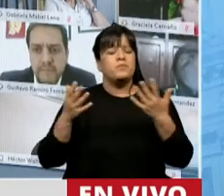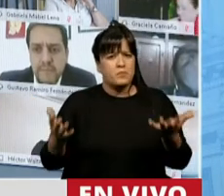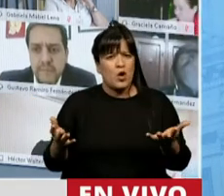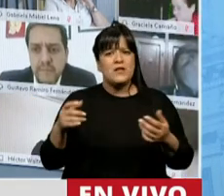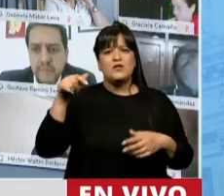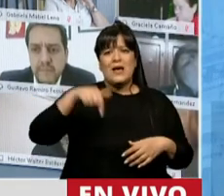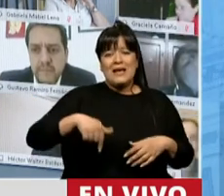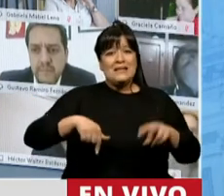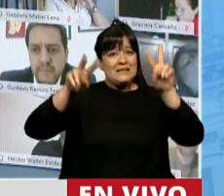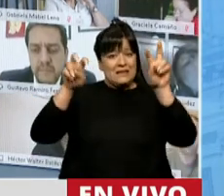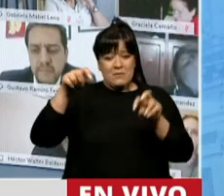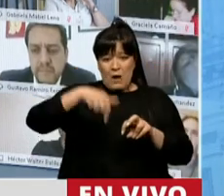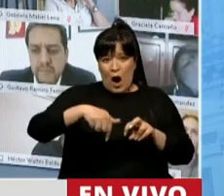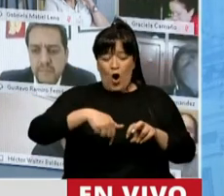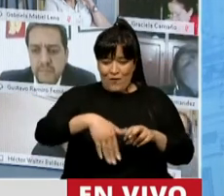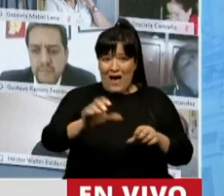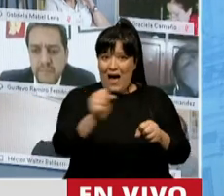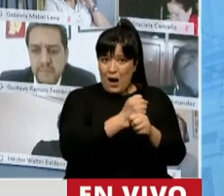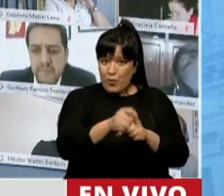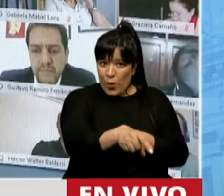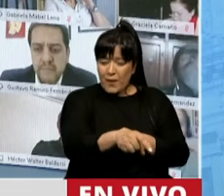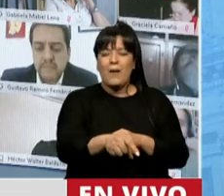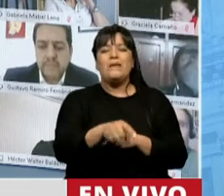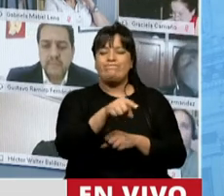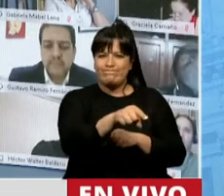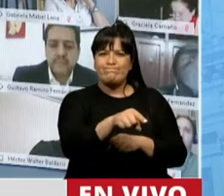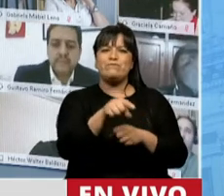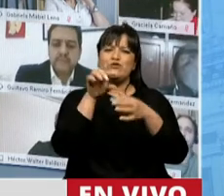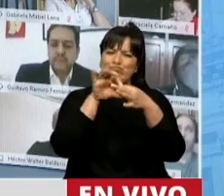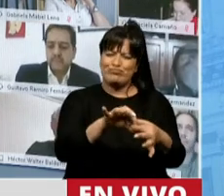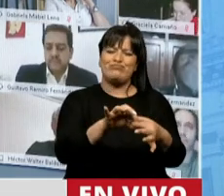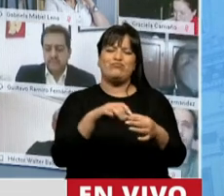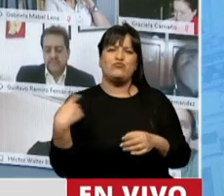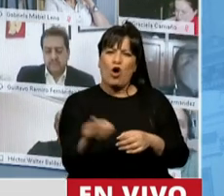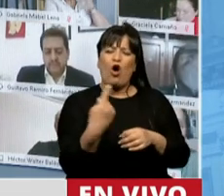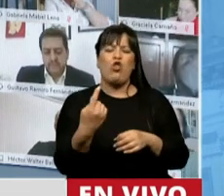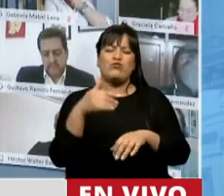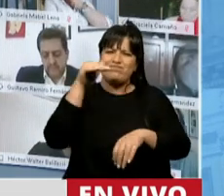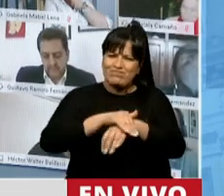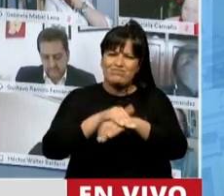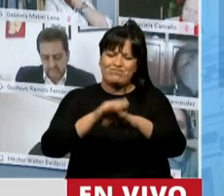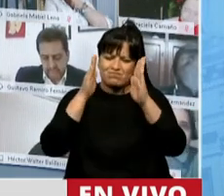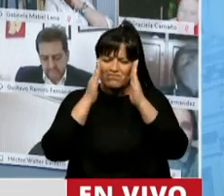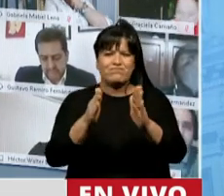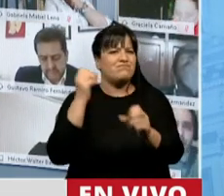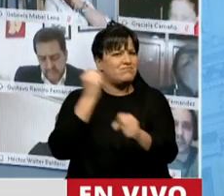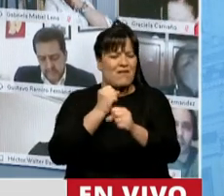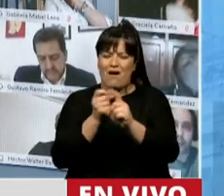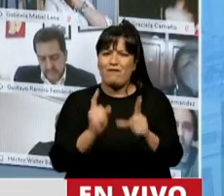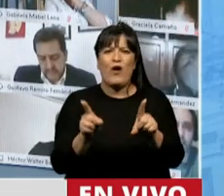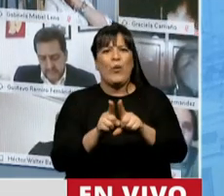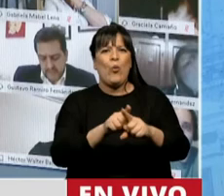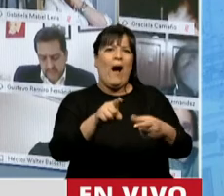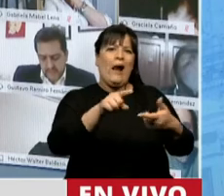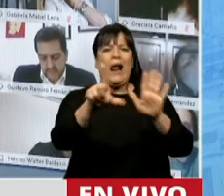esto que hoy estamos aprobando debe constituir también un desafío, un compromiso de que estas cuestiones no caigan en